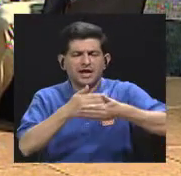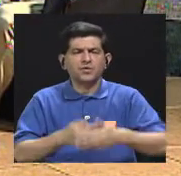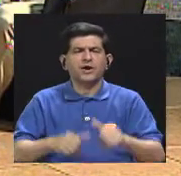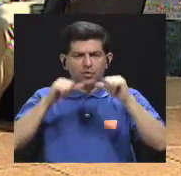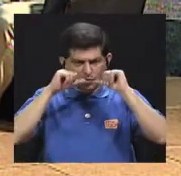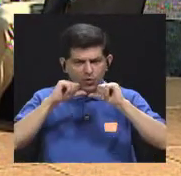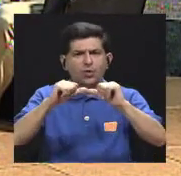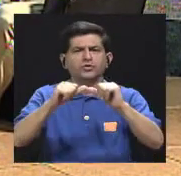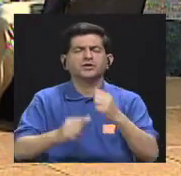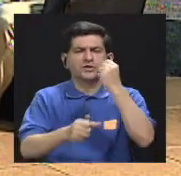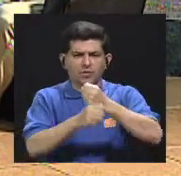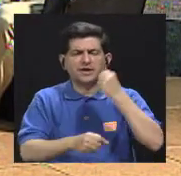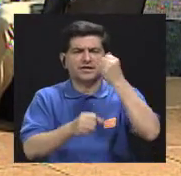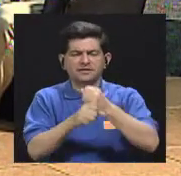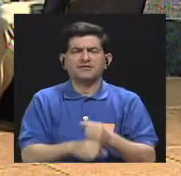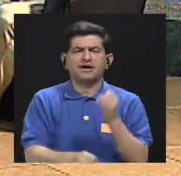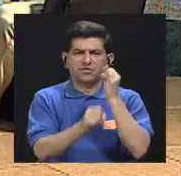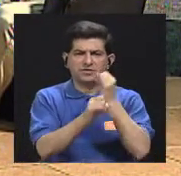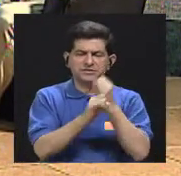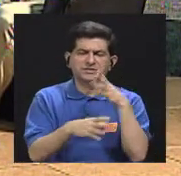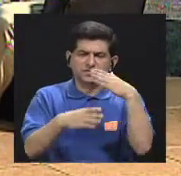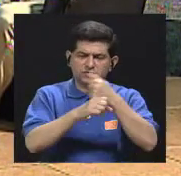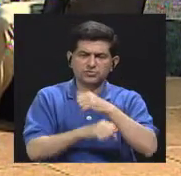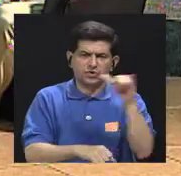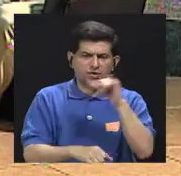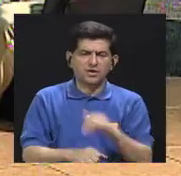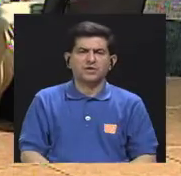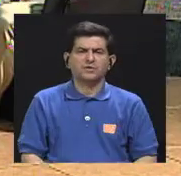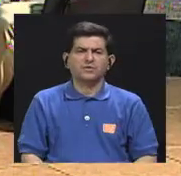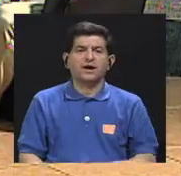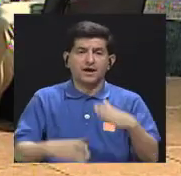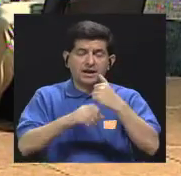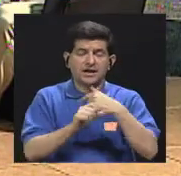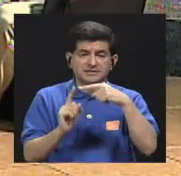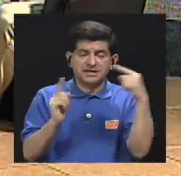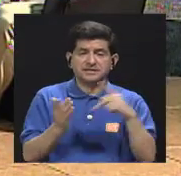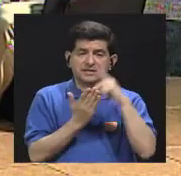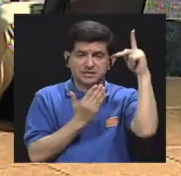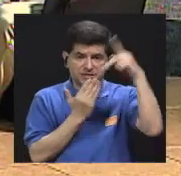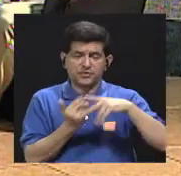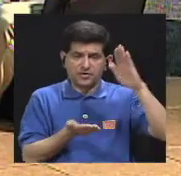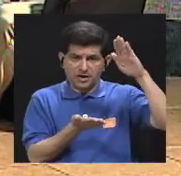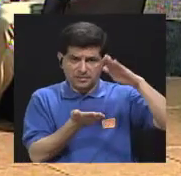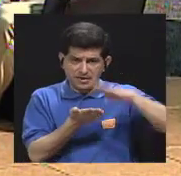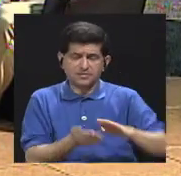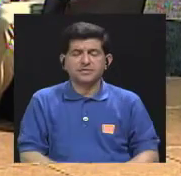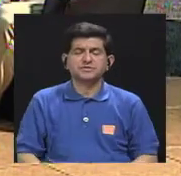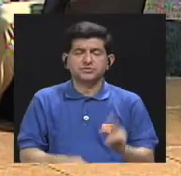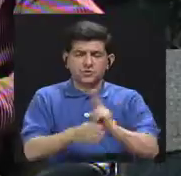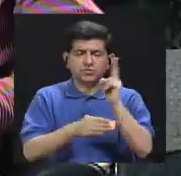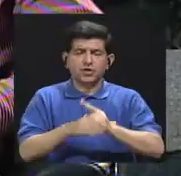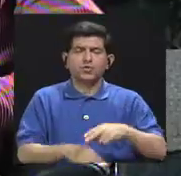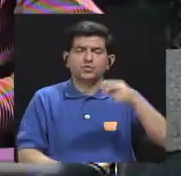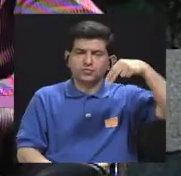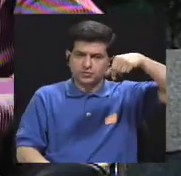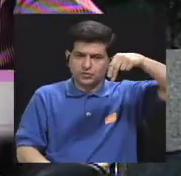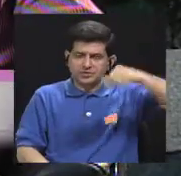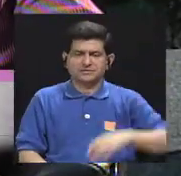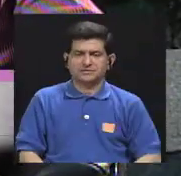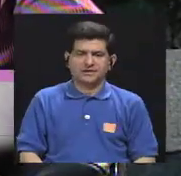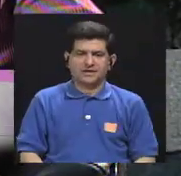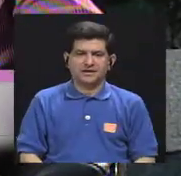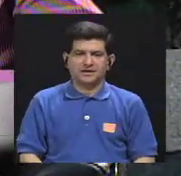retomar la labor que hace la inciensa y el trabajo que están realizando desde el programa de reducción del consumo de sal entonces